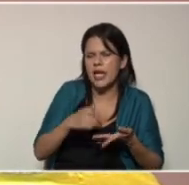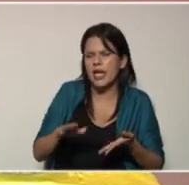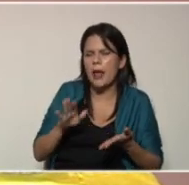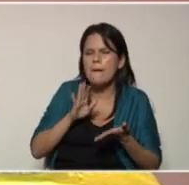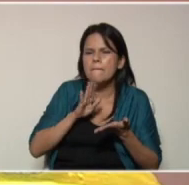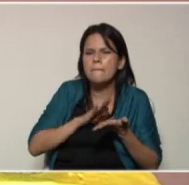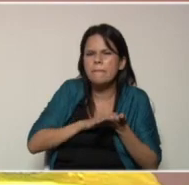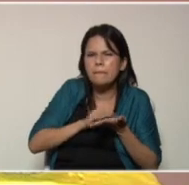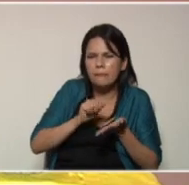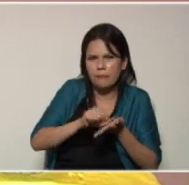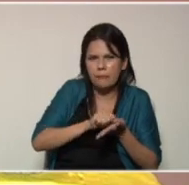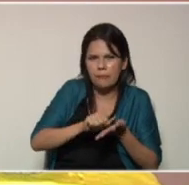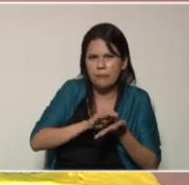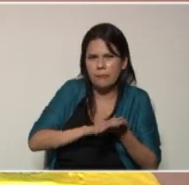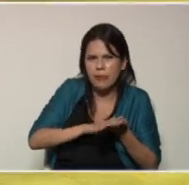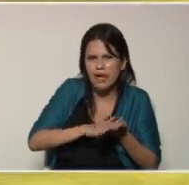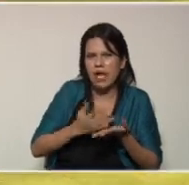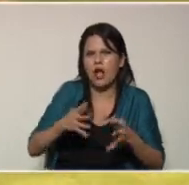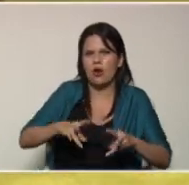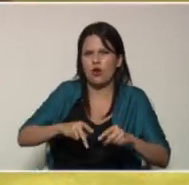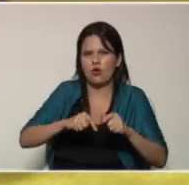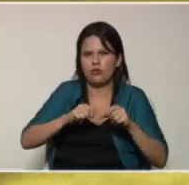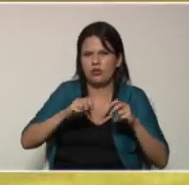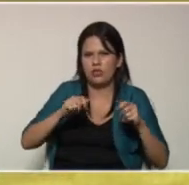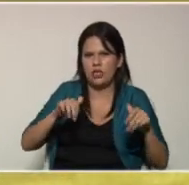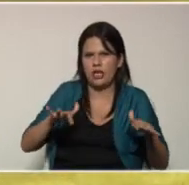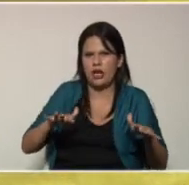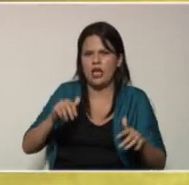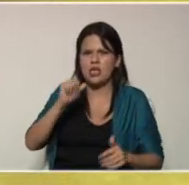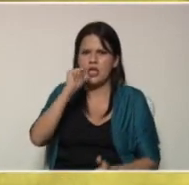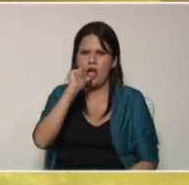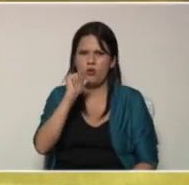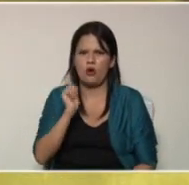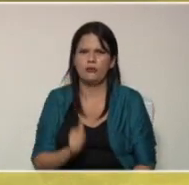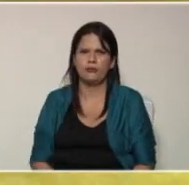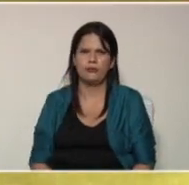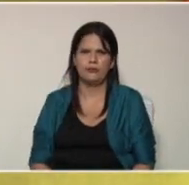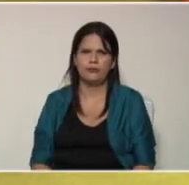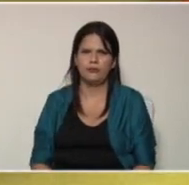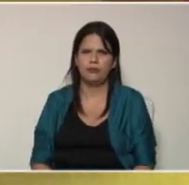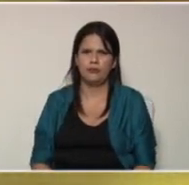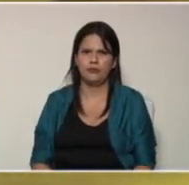ingredientes vamos a empezar por la tierra un poquitico de tierra por acá